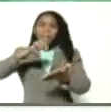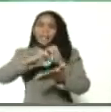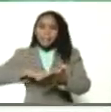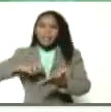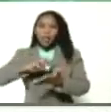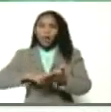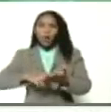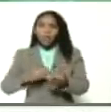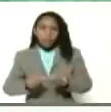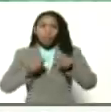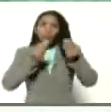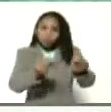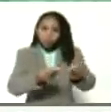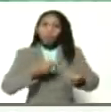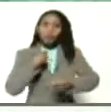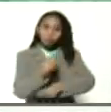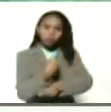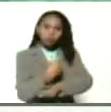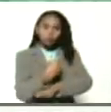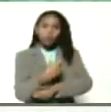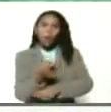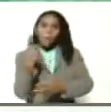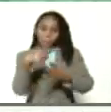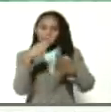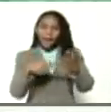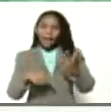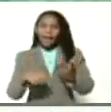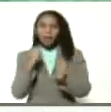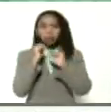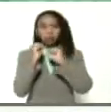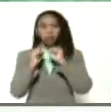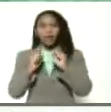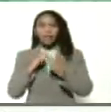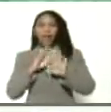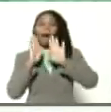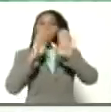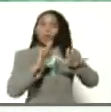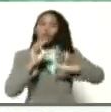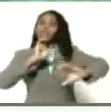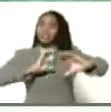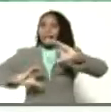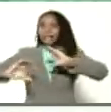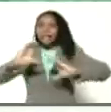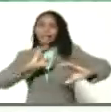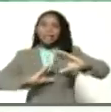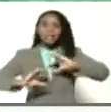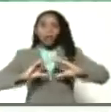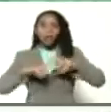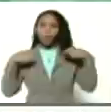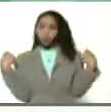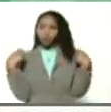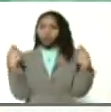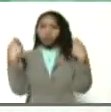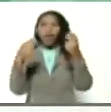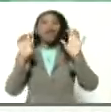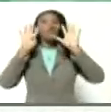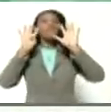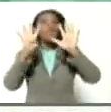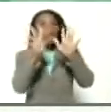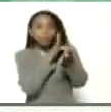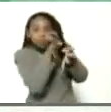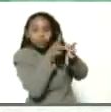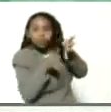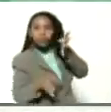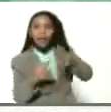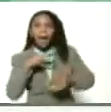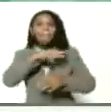garantía del financiamiento, de los insumos, de las maquinarias, del apoyo científico, de la innovación, de los nueve vértices de la